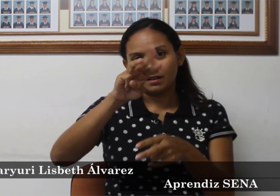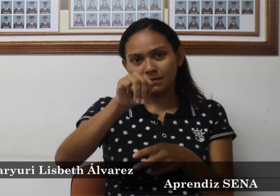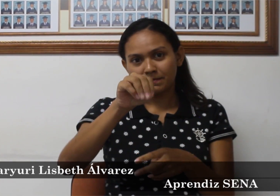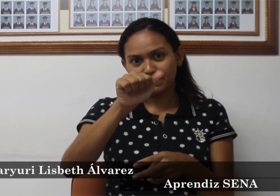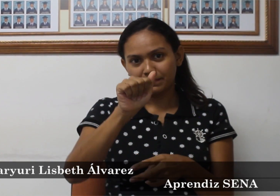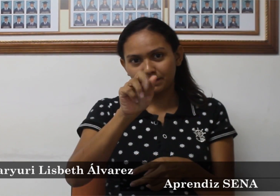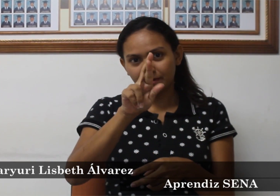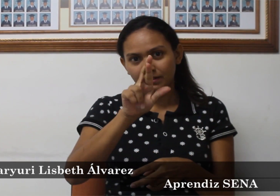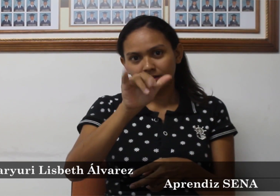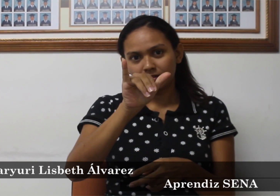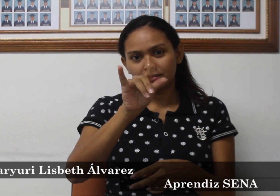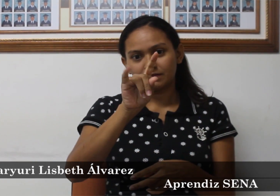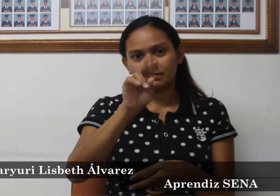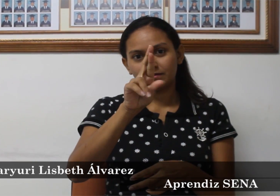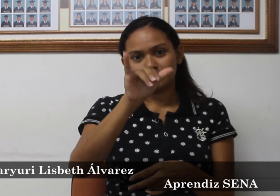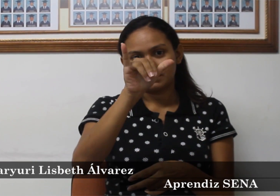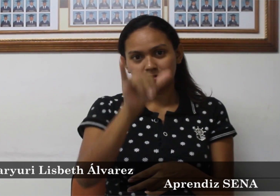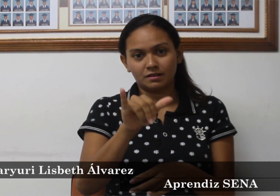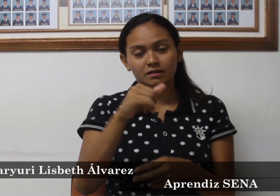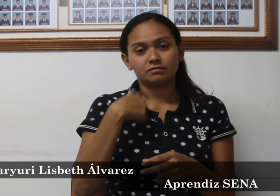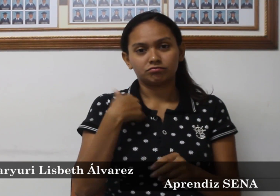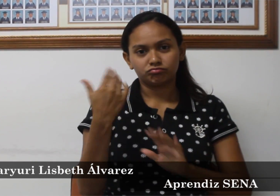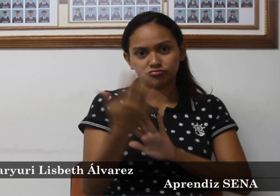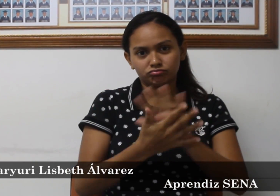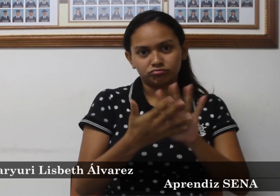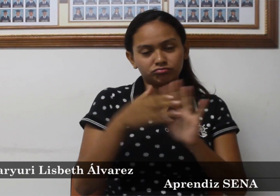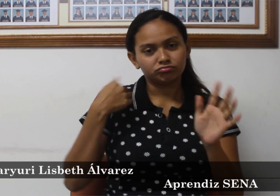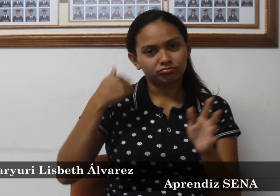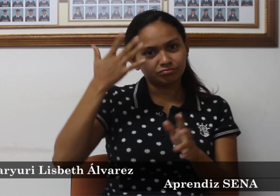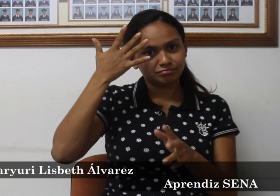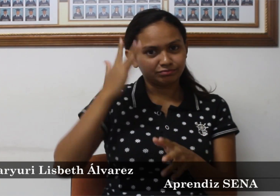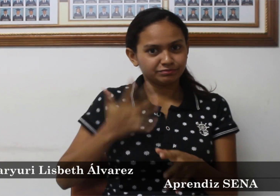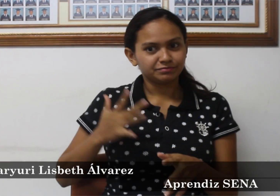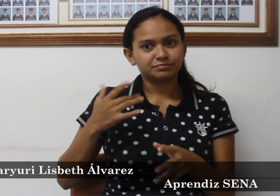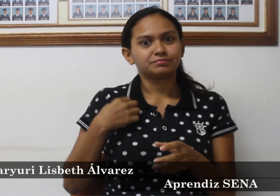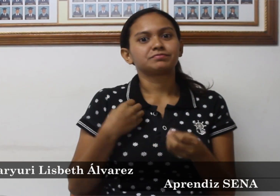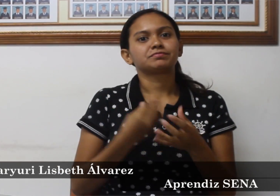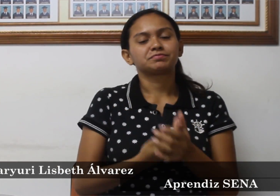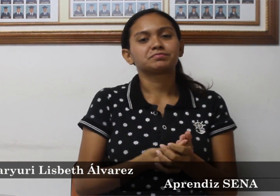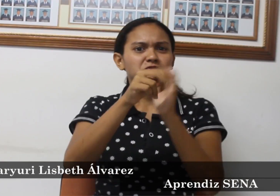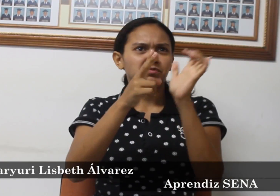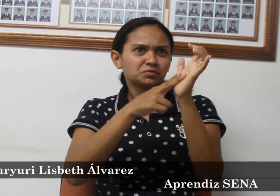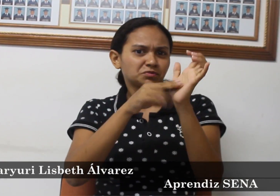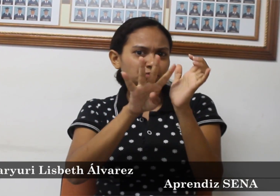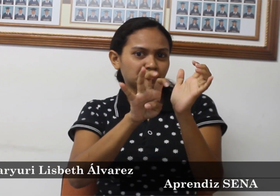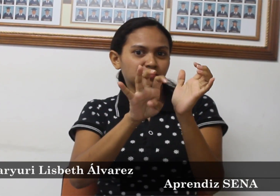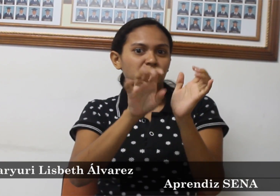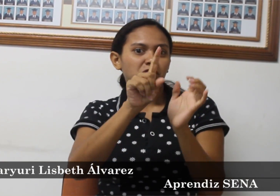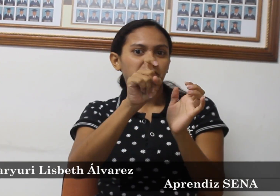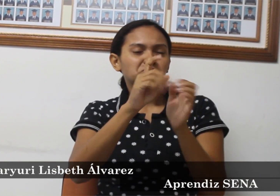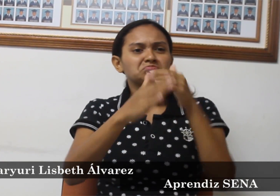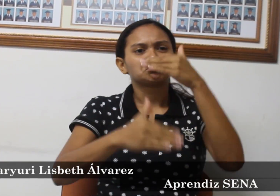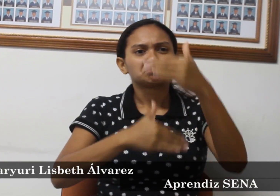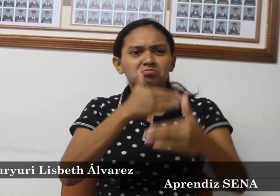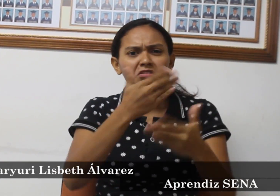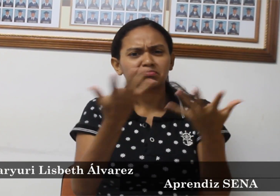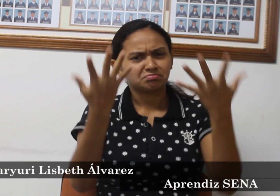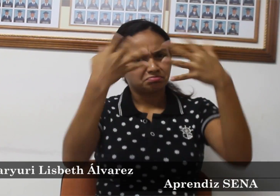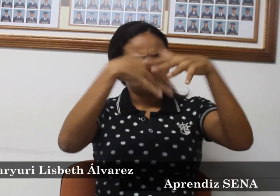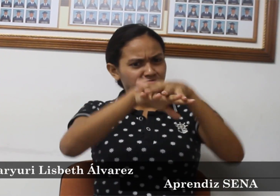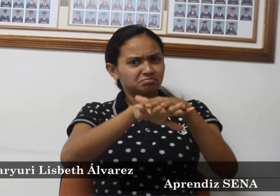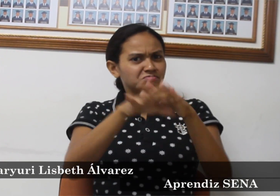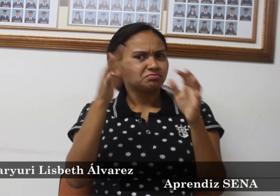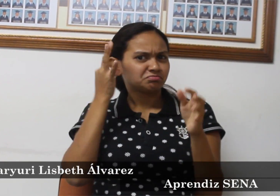Hola, mucho gusto, mi nombre es Marjorie Esta es mi seña Se hace esto aquí en el